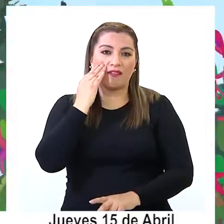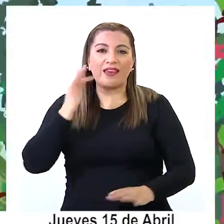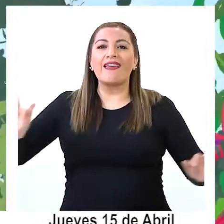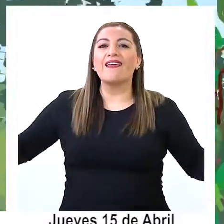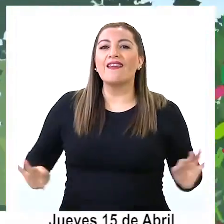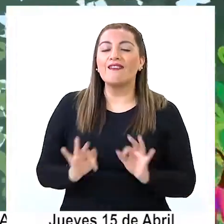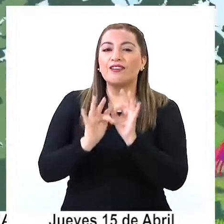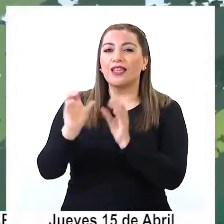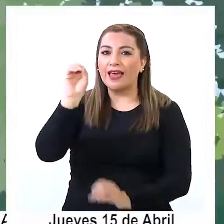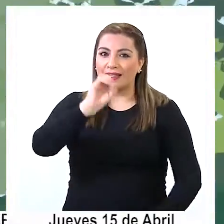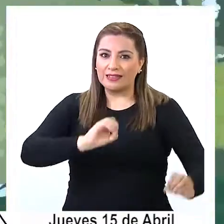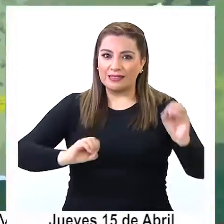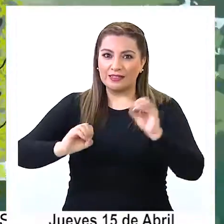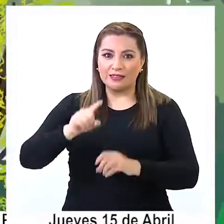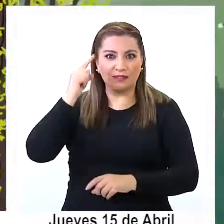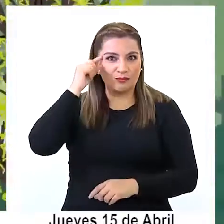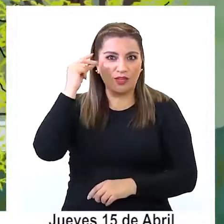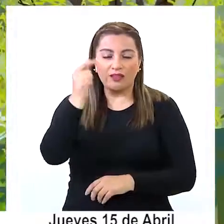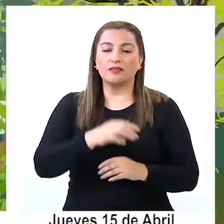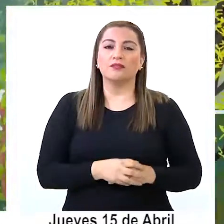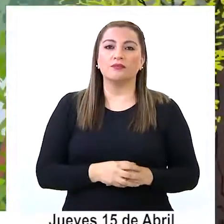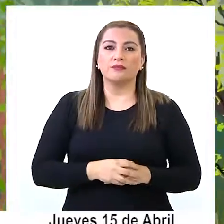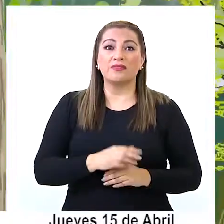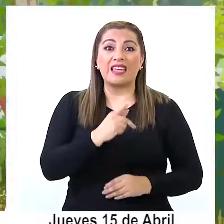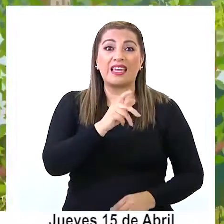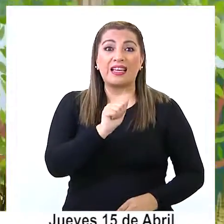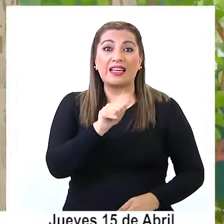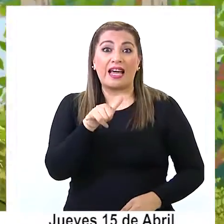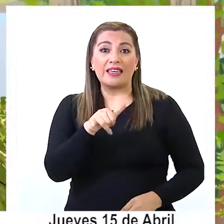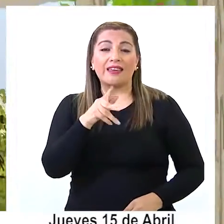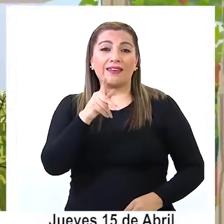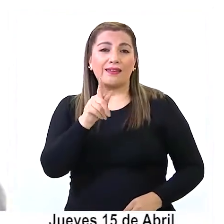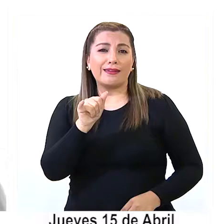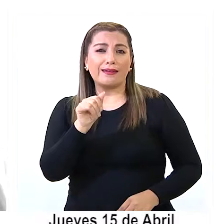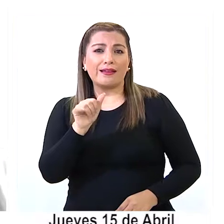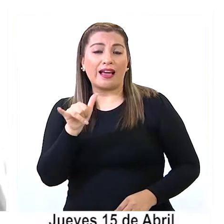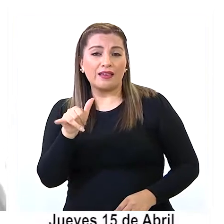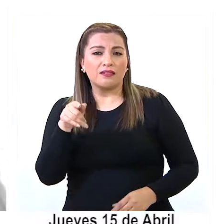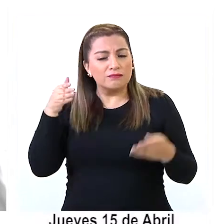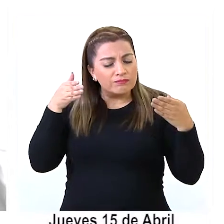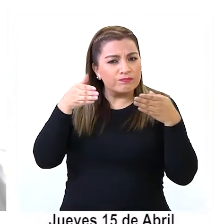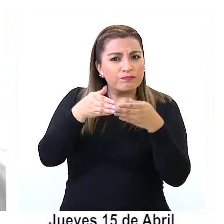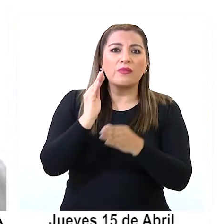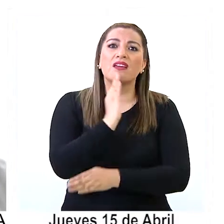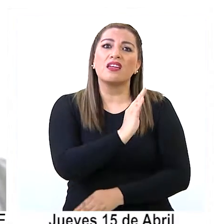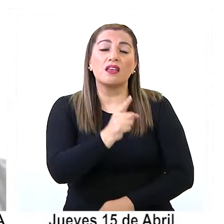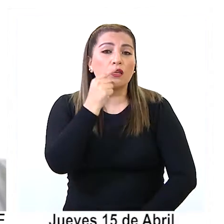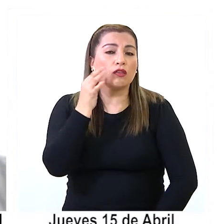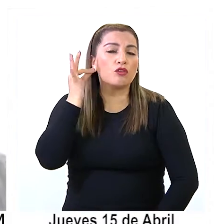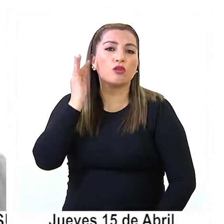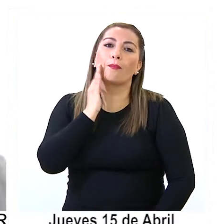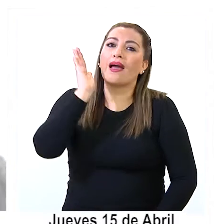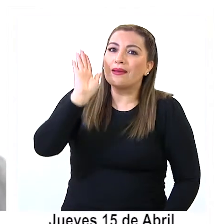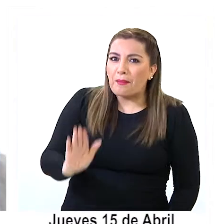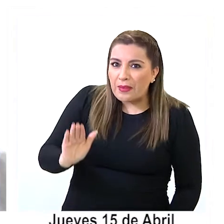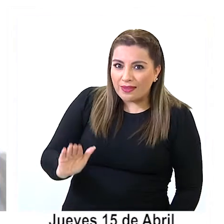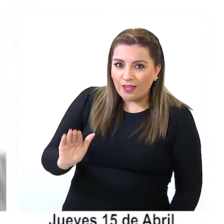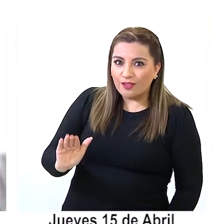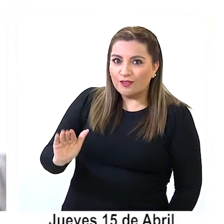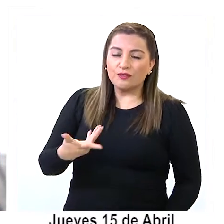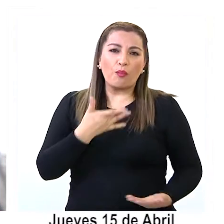Festival de Ciencia Puerto Ideas. La serie Kai Kai está dirigida a los niños y niñas más pequeños